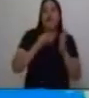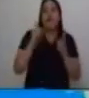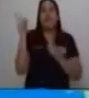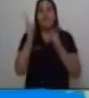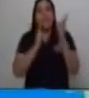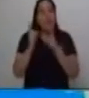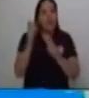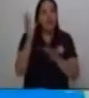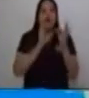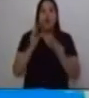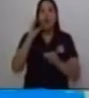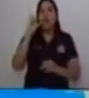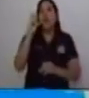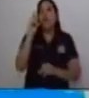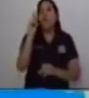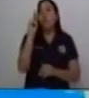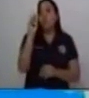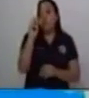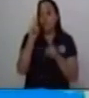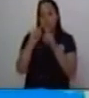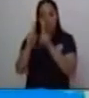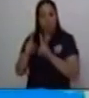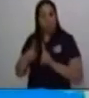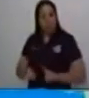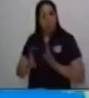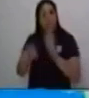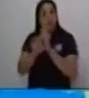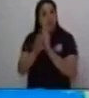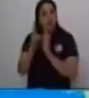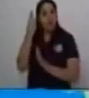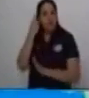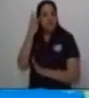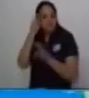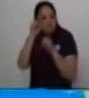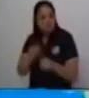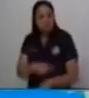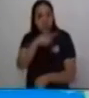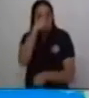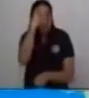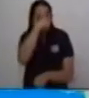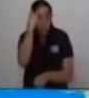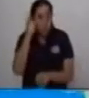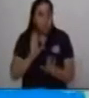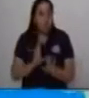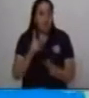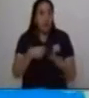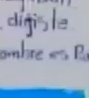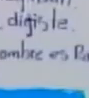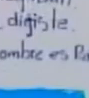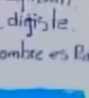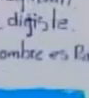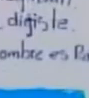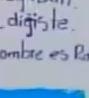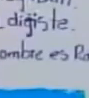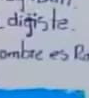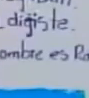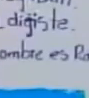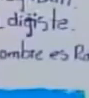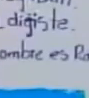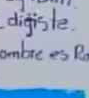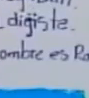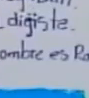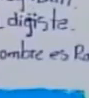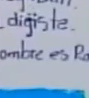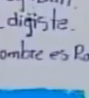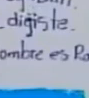con el pez y esos son nuestros ejemplos puedes trabajar y encontrarlos cuando hagas lectura vamos a